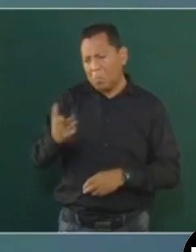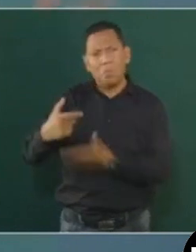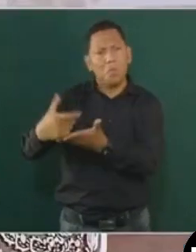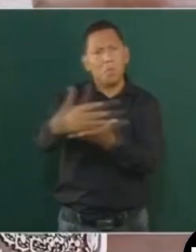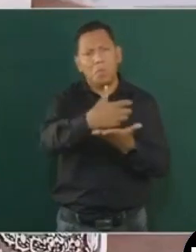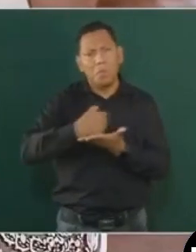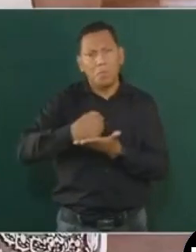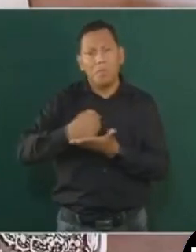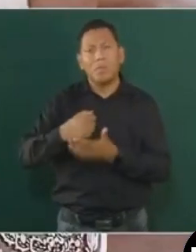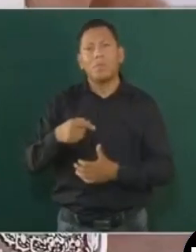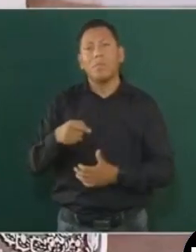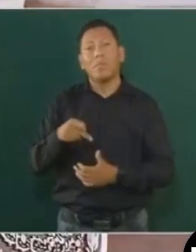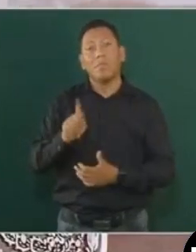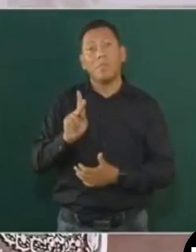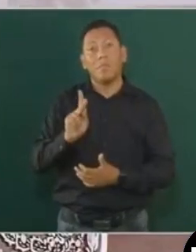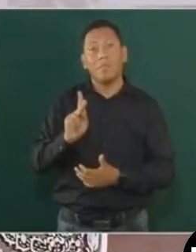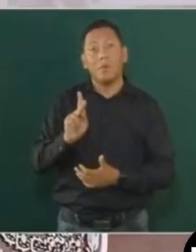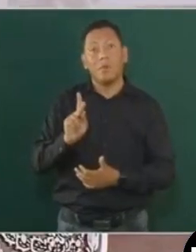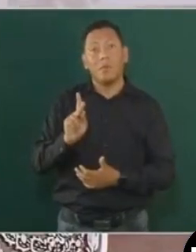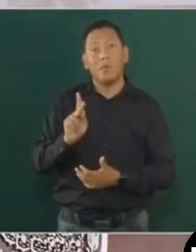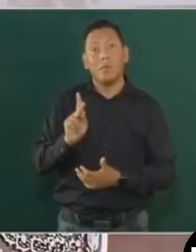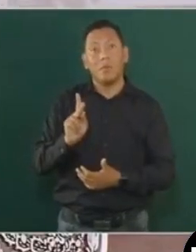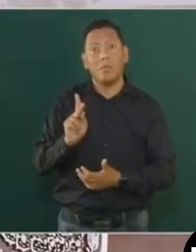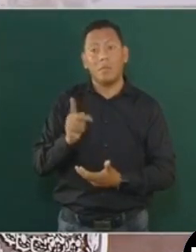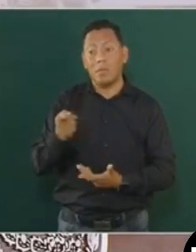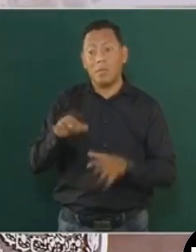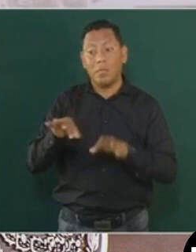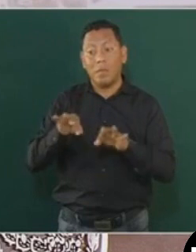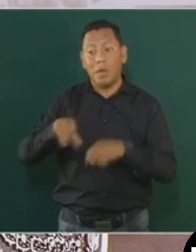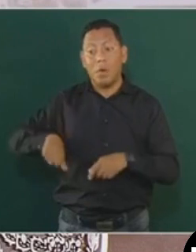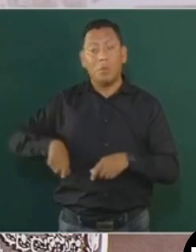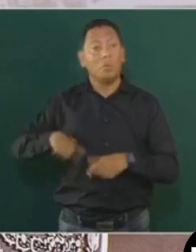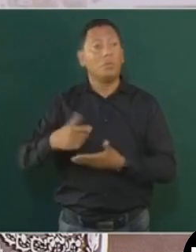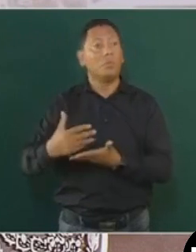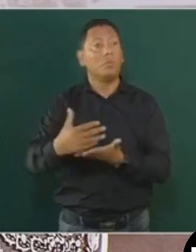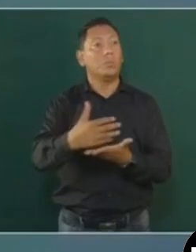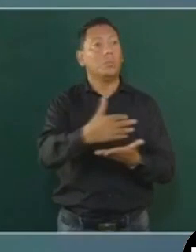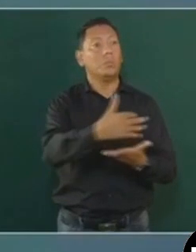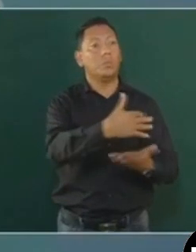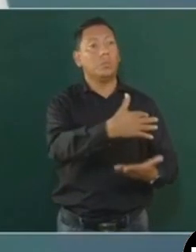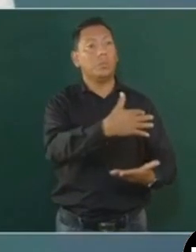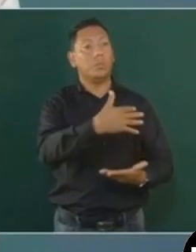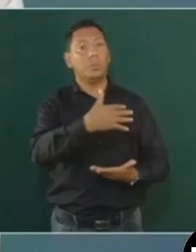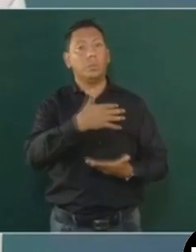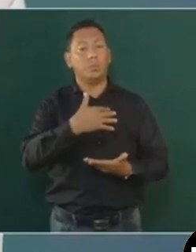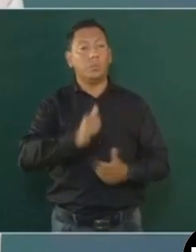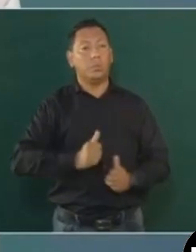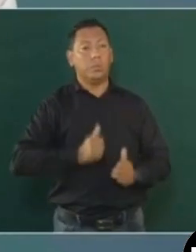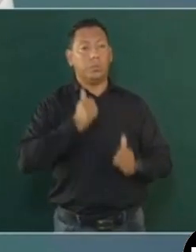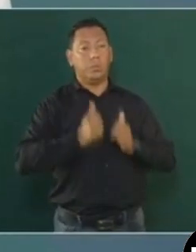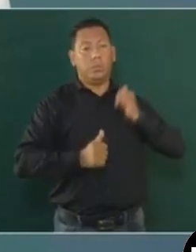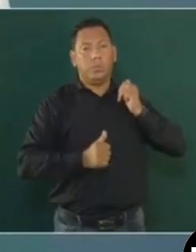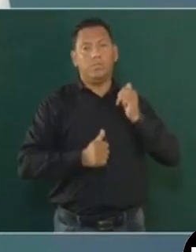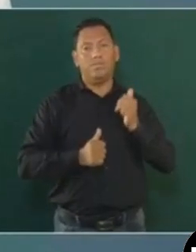pero no medrar, no abusar